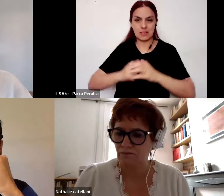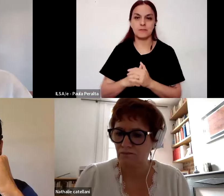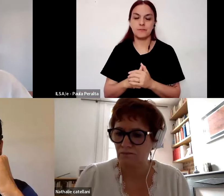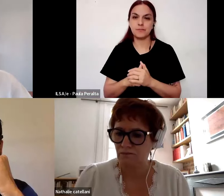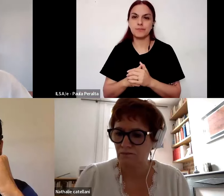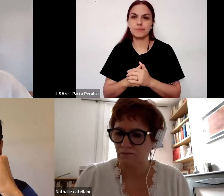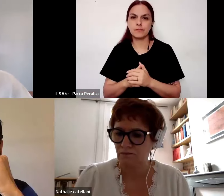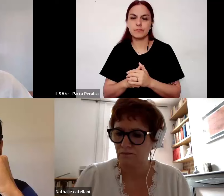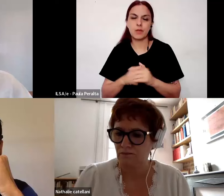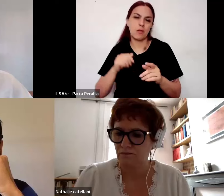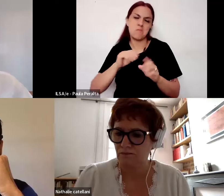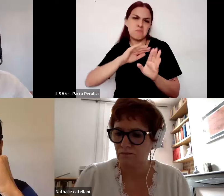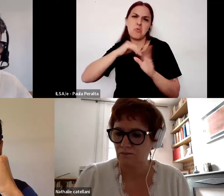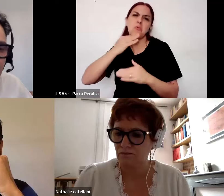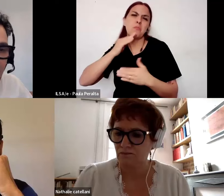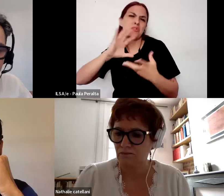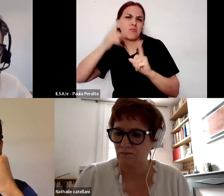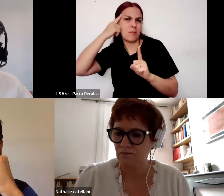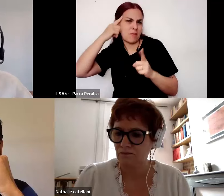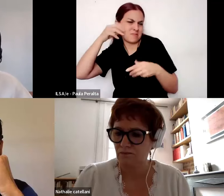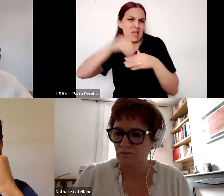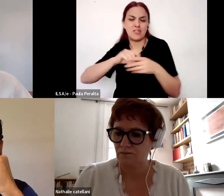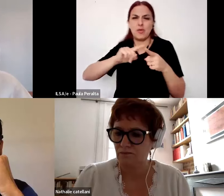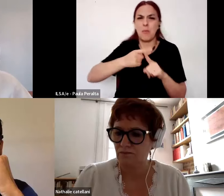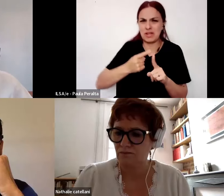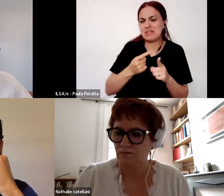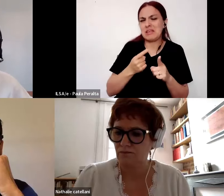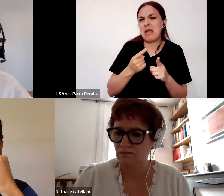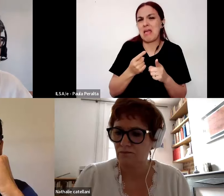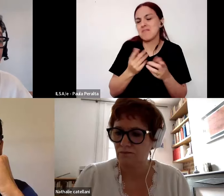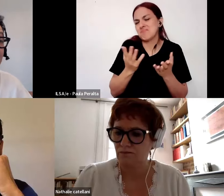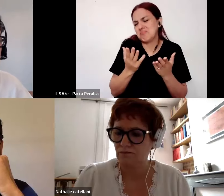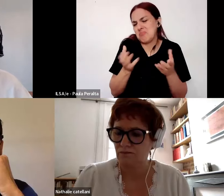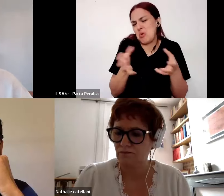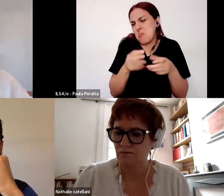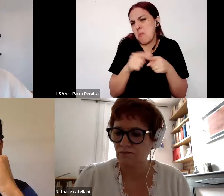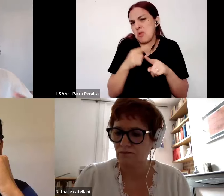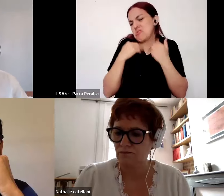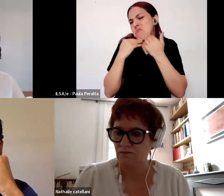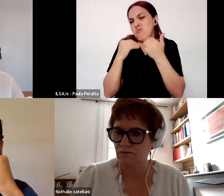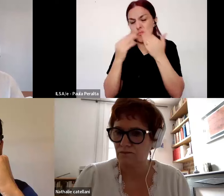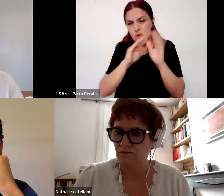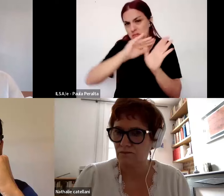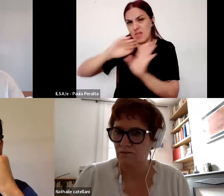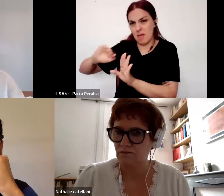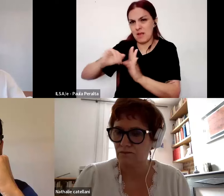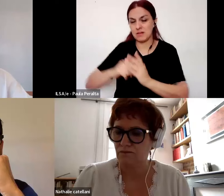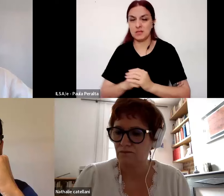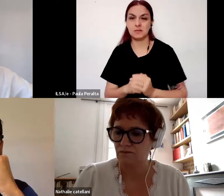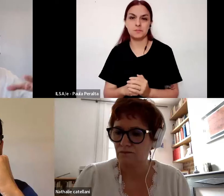las orientaciones políticas que tengan cada una de digamos de las jurisdicciones